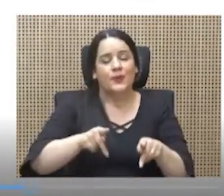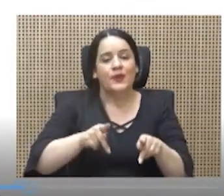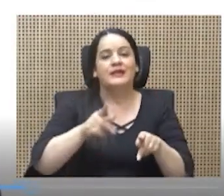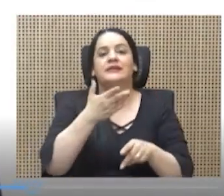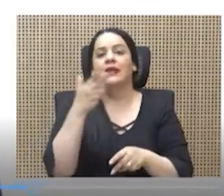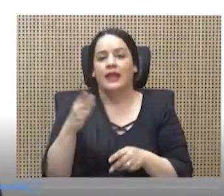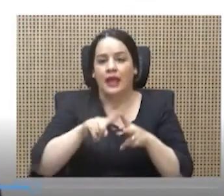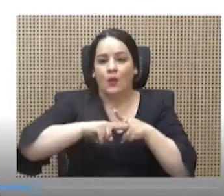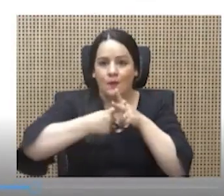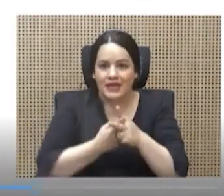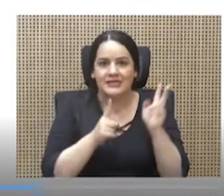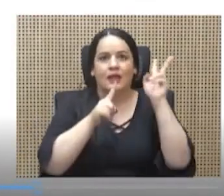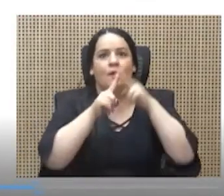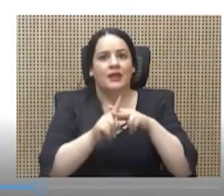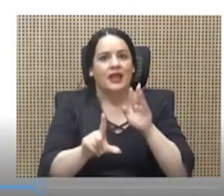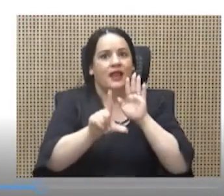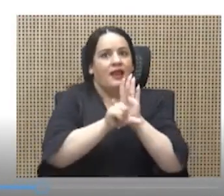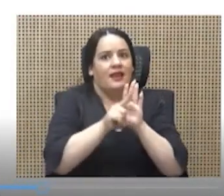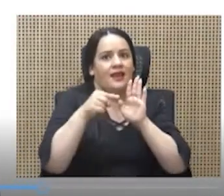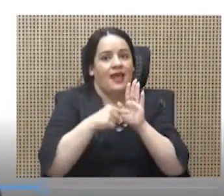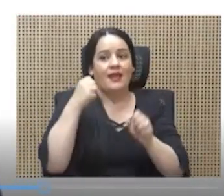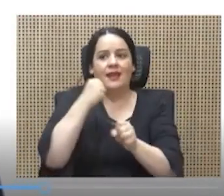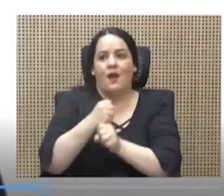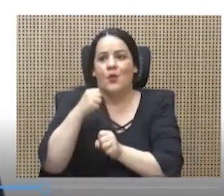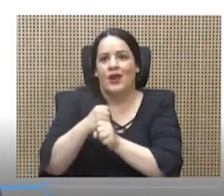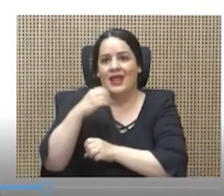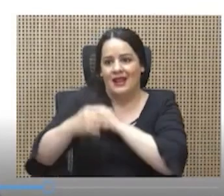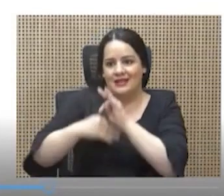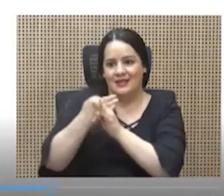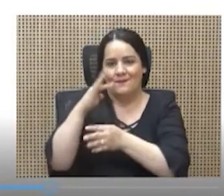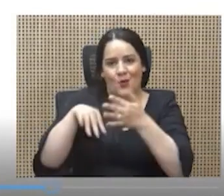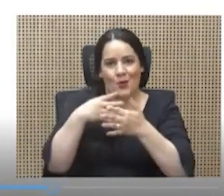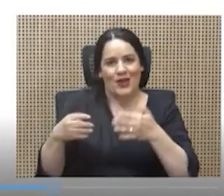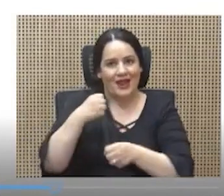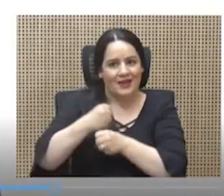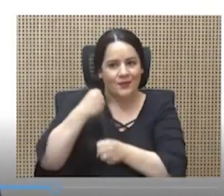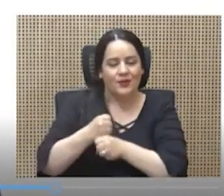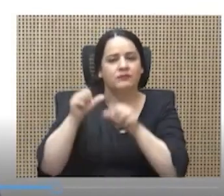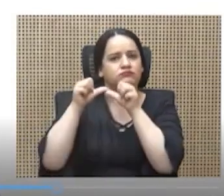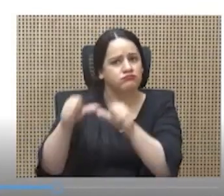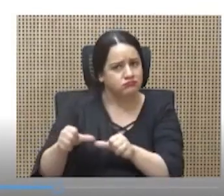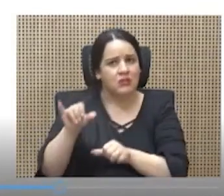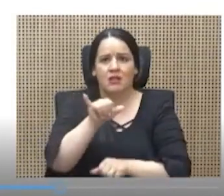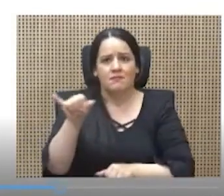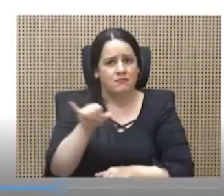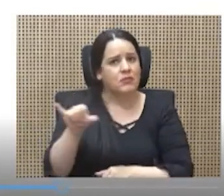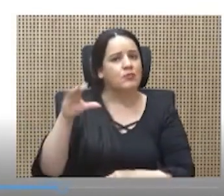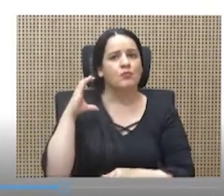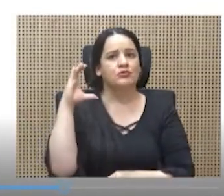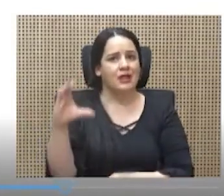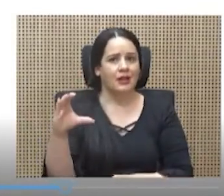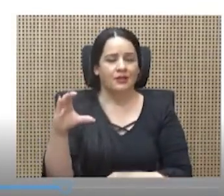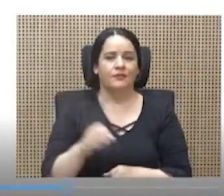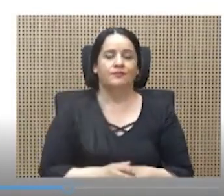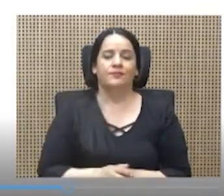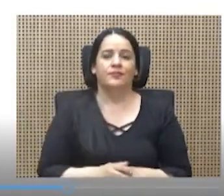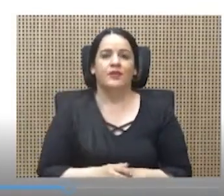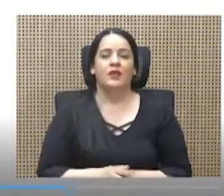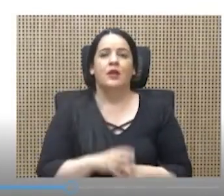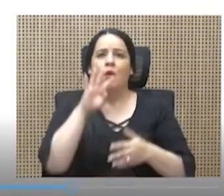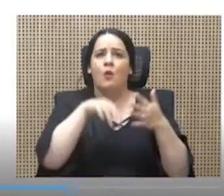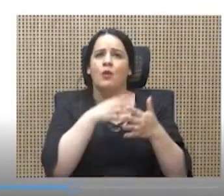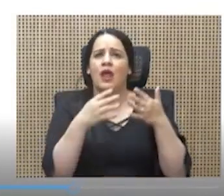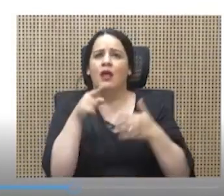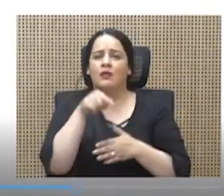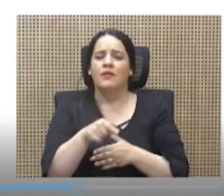a la entrada en vigencia de la ley, laboren en este tipo de jornada, mantendrán el salario que ya perciben actualmente. Pero la jornada 4x3